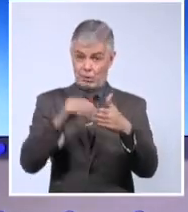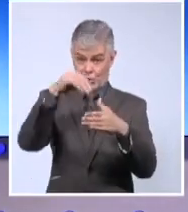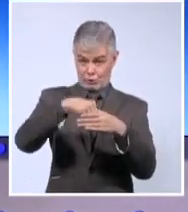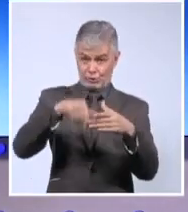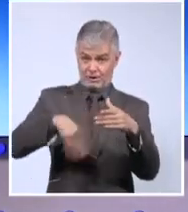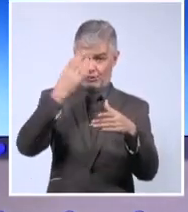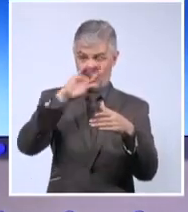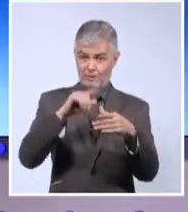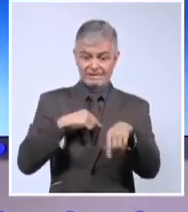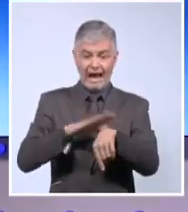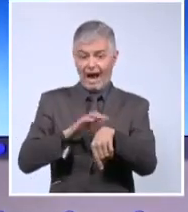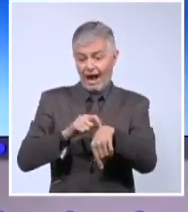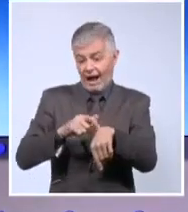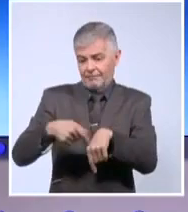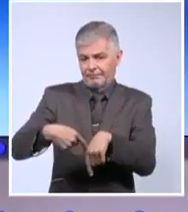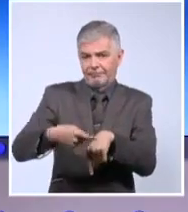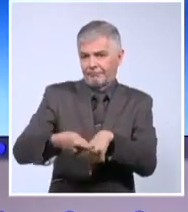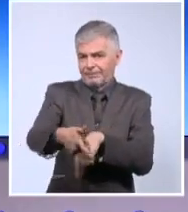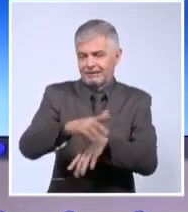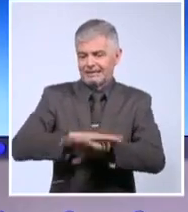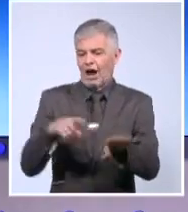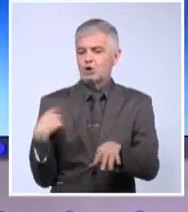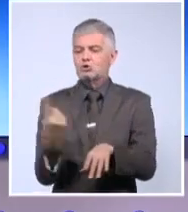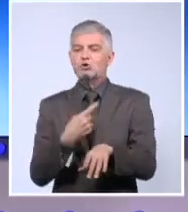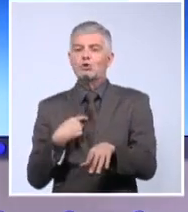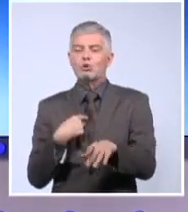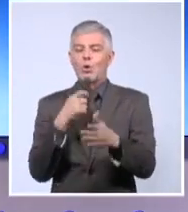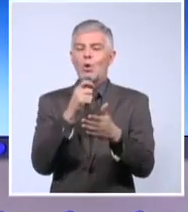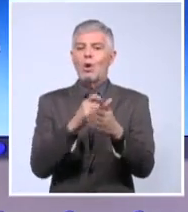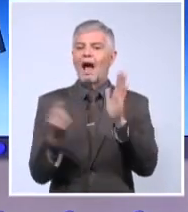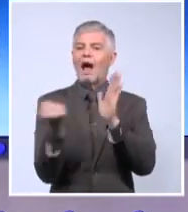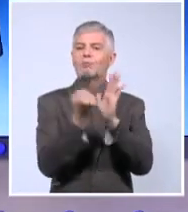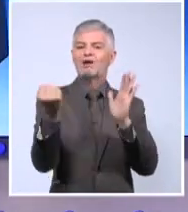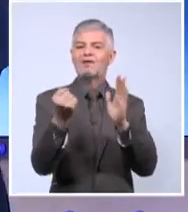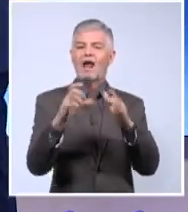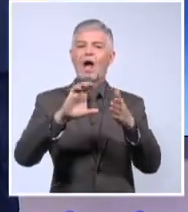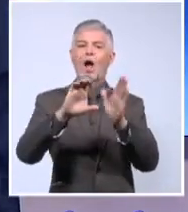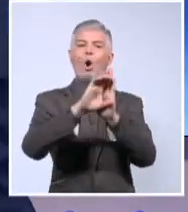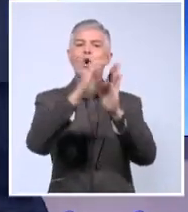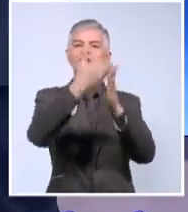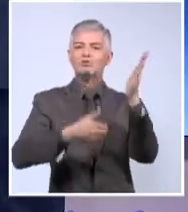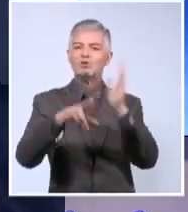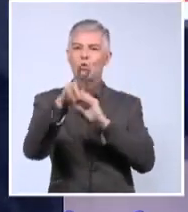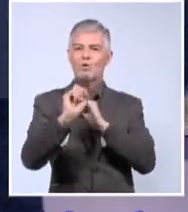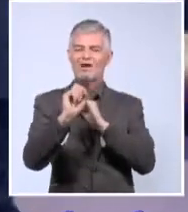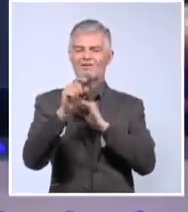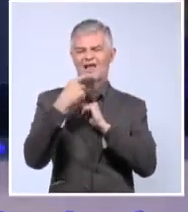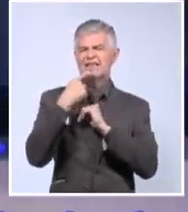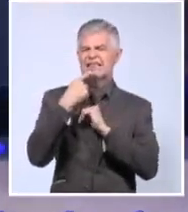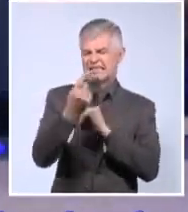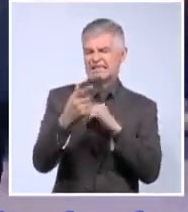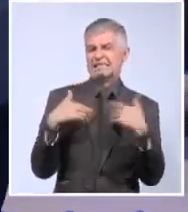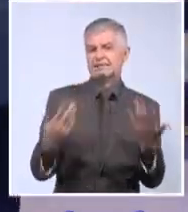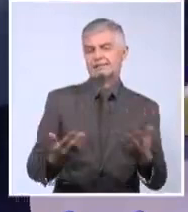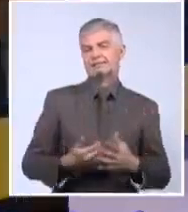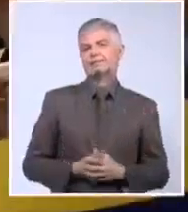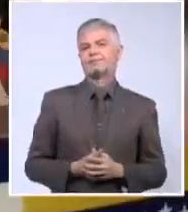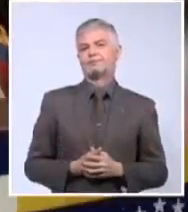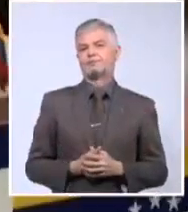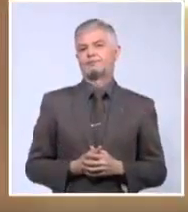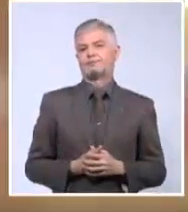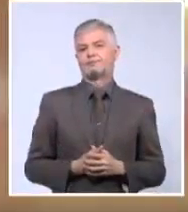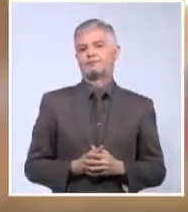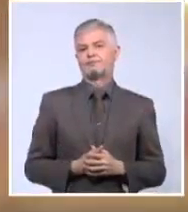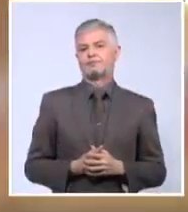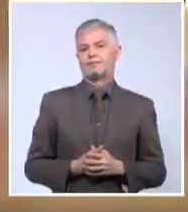cuando estábamos a punto de salir para refrendar la Constitución. Luis Zúñiga es este hombre. Vamos a ver qué fue lo que dijo. Adelante. La opinión